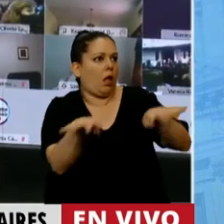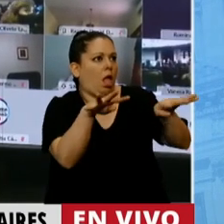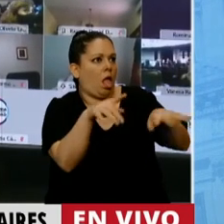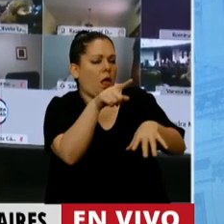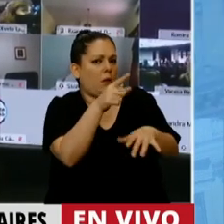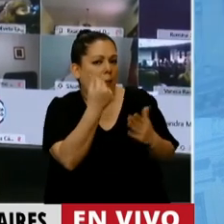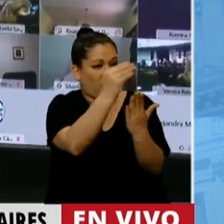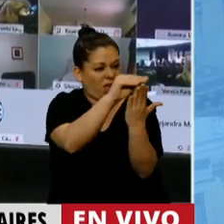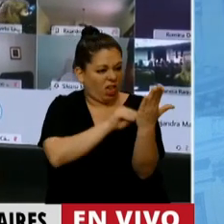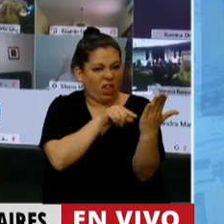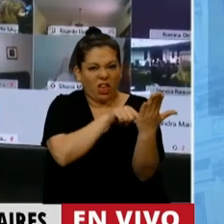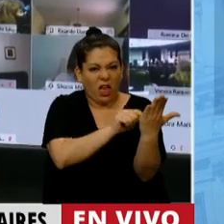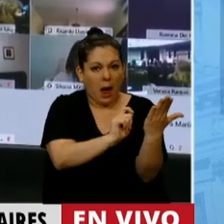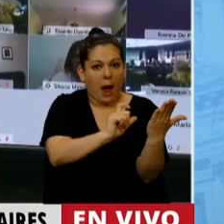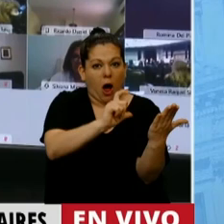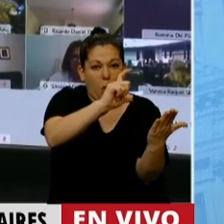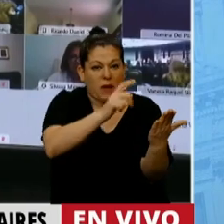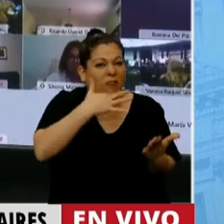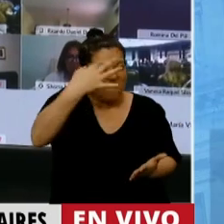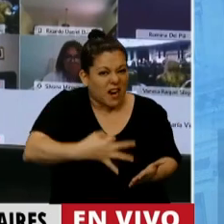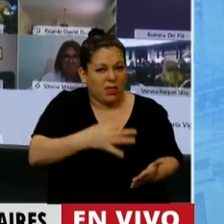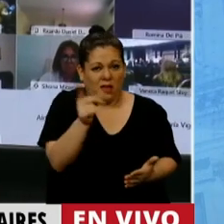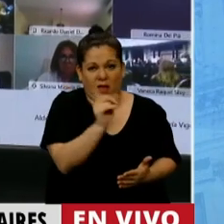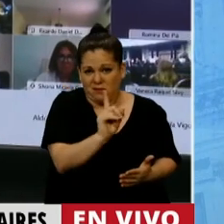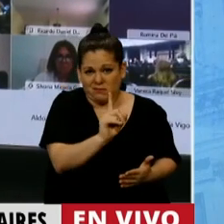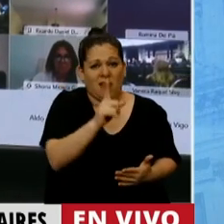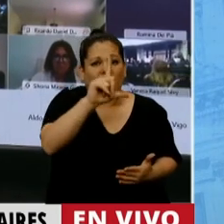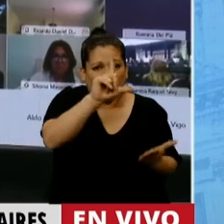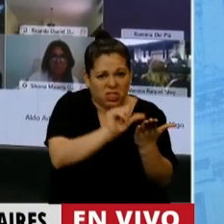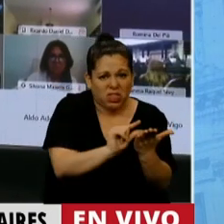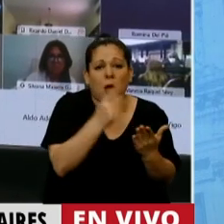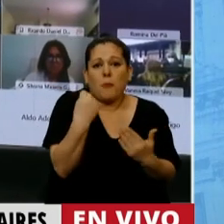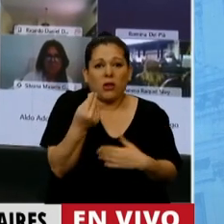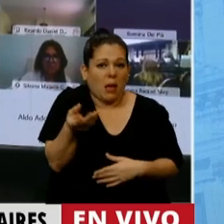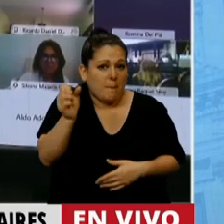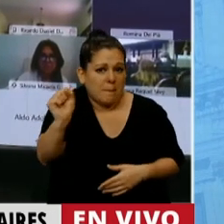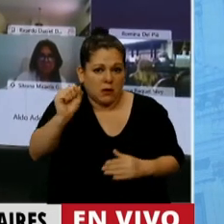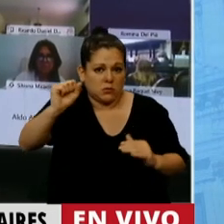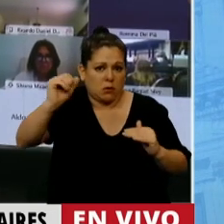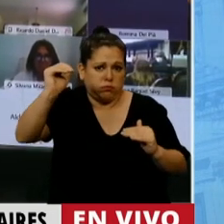partidas que aparecen aumentadas en realidad son disminuciones porque estamos frente a una desvalorización del peso que es brutal.